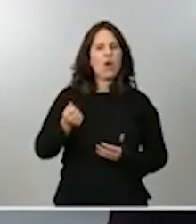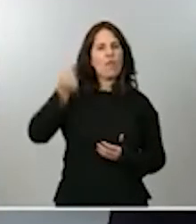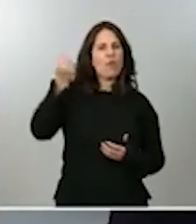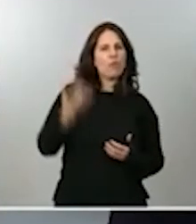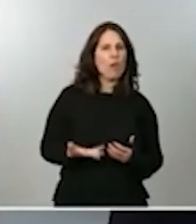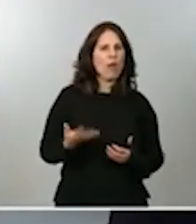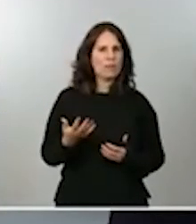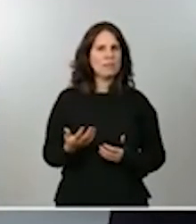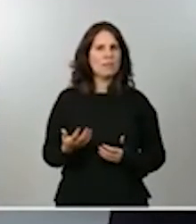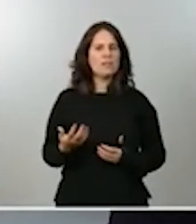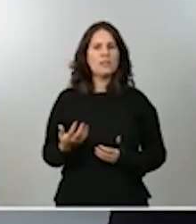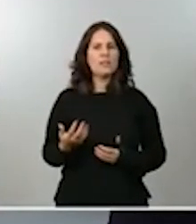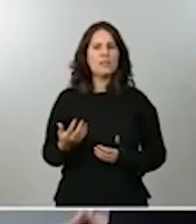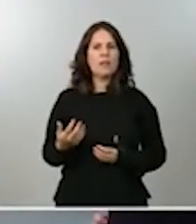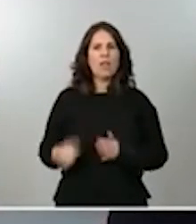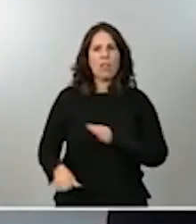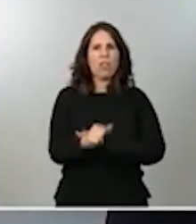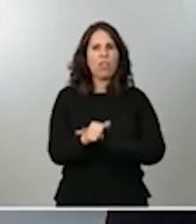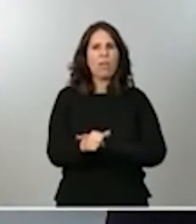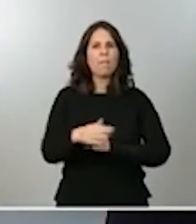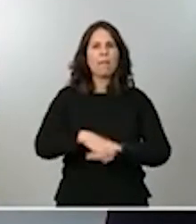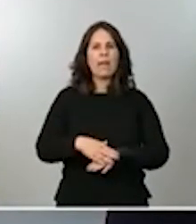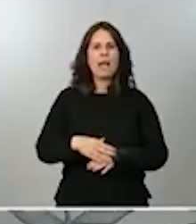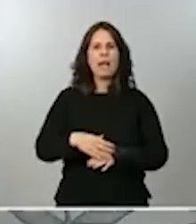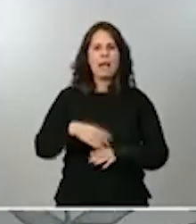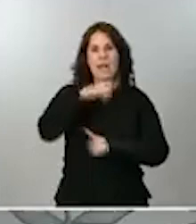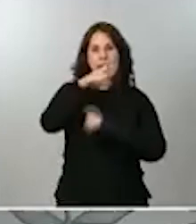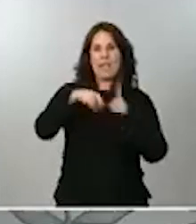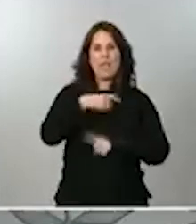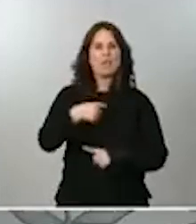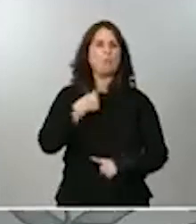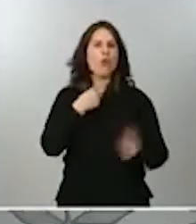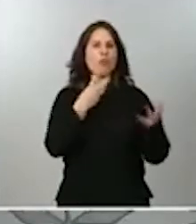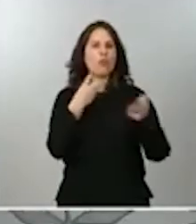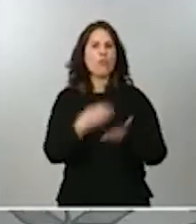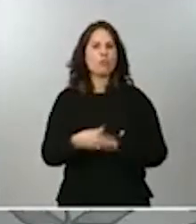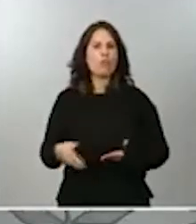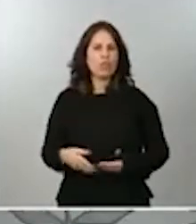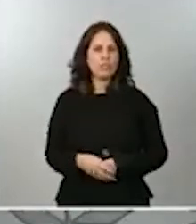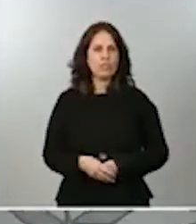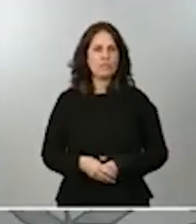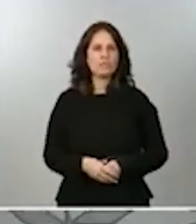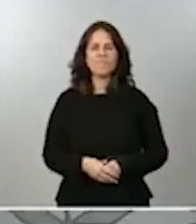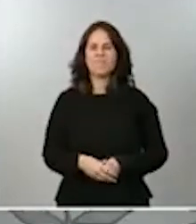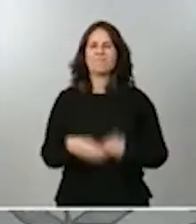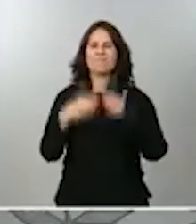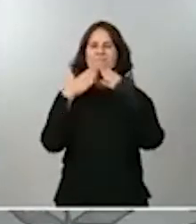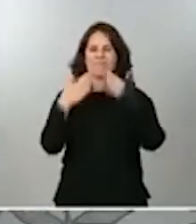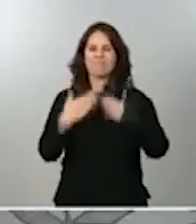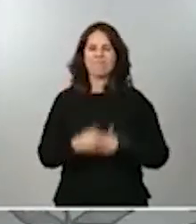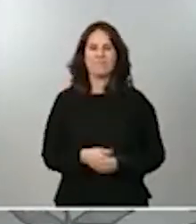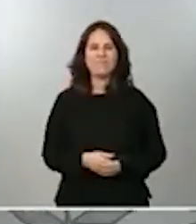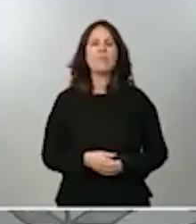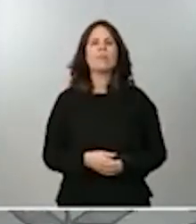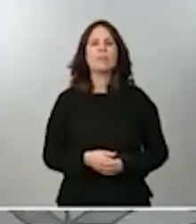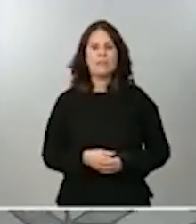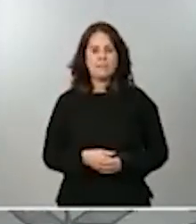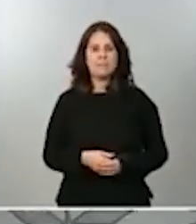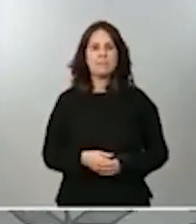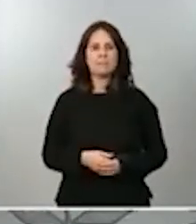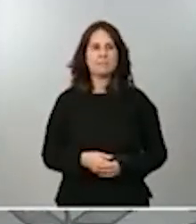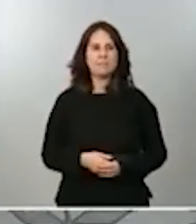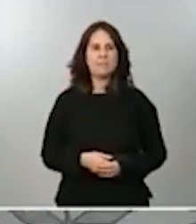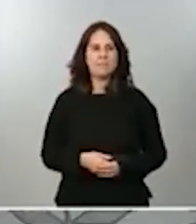800 millones de euros cada año? Muchísimas gracias. Sí, muchas gracias María José y efectivamente comparto la